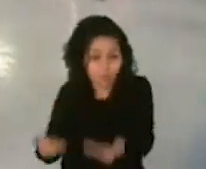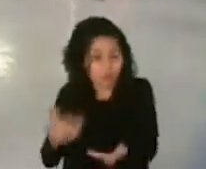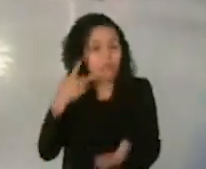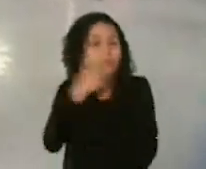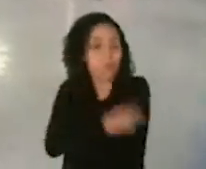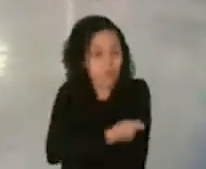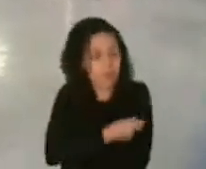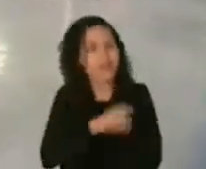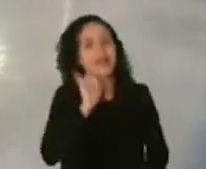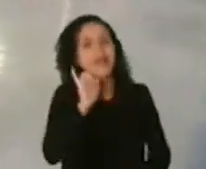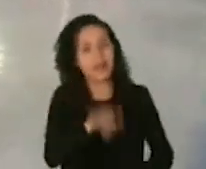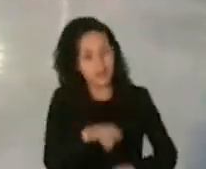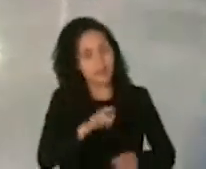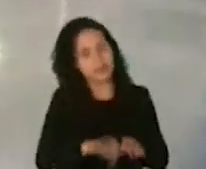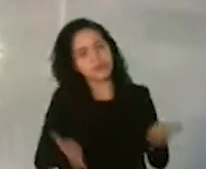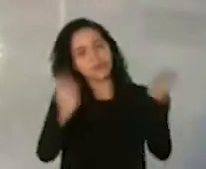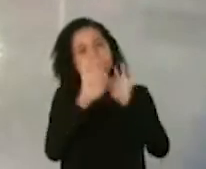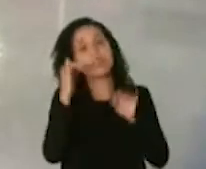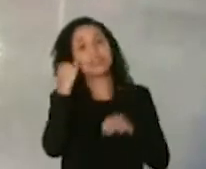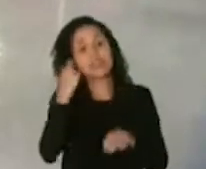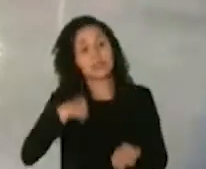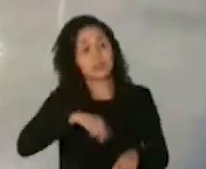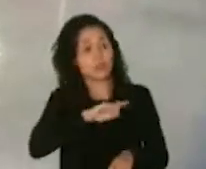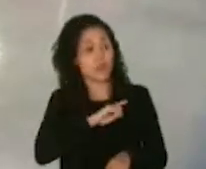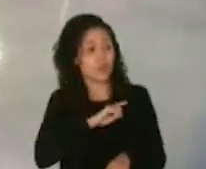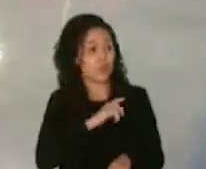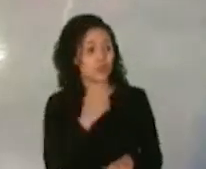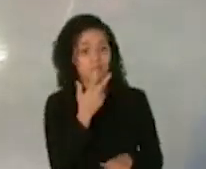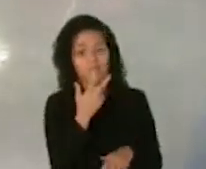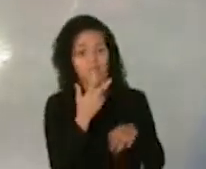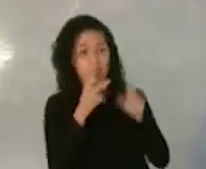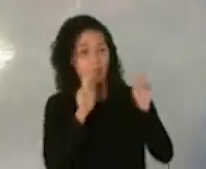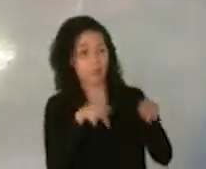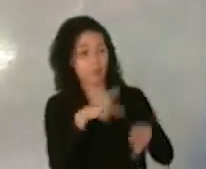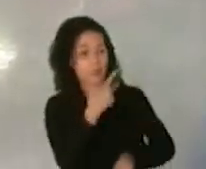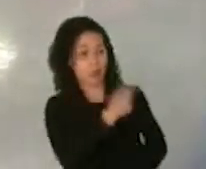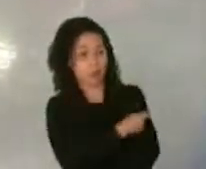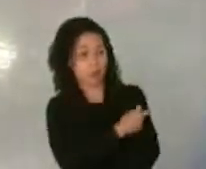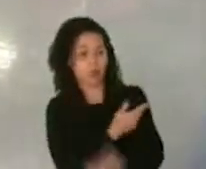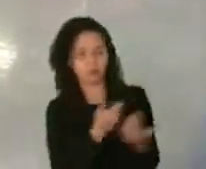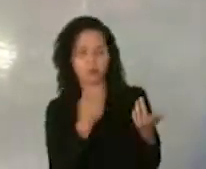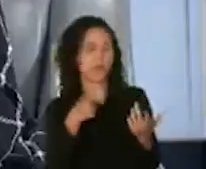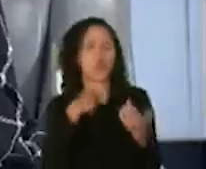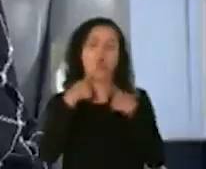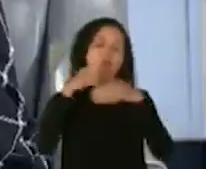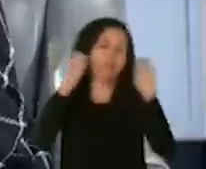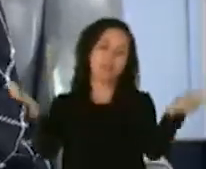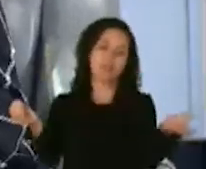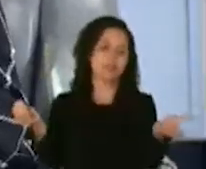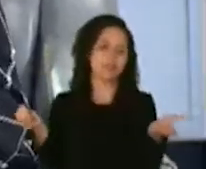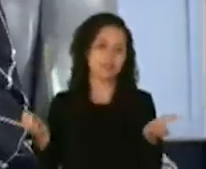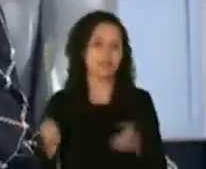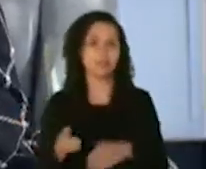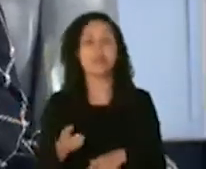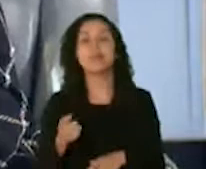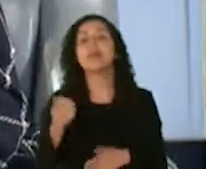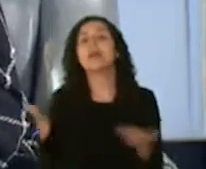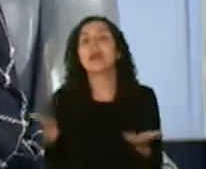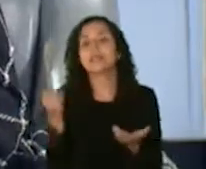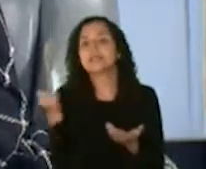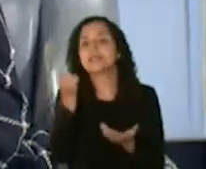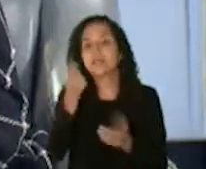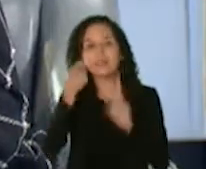importante porque si nos pongamos tres gatos vamos a lograr lo que necesitamos ¿verdad? así que aquí se ha hablado del 60